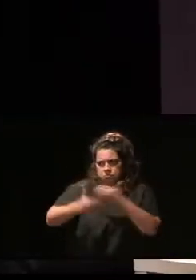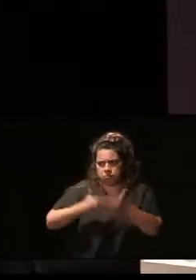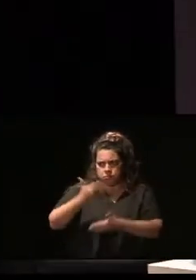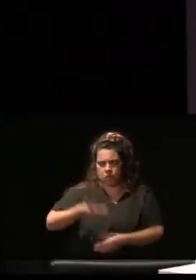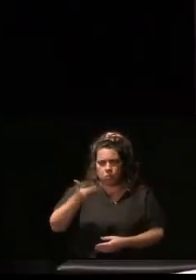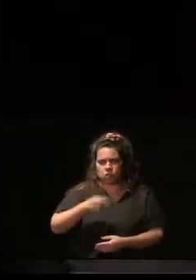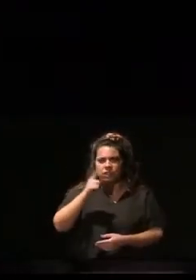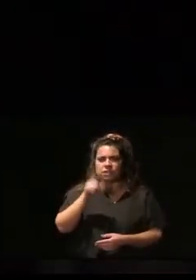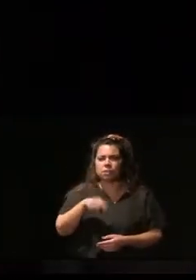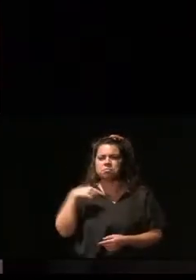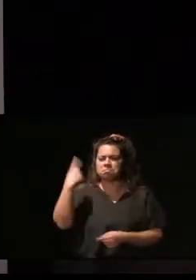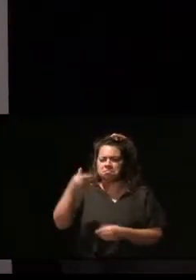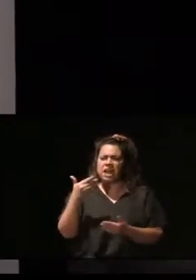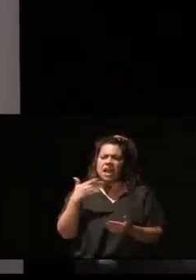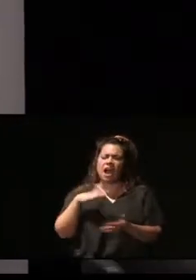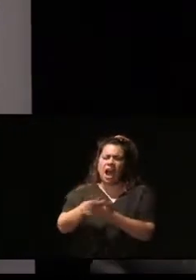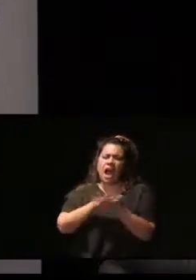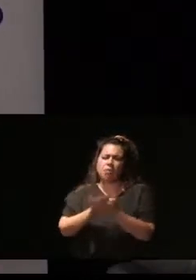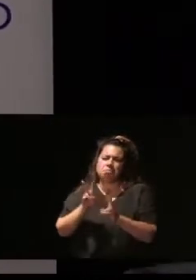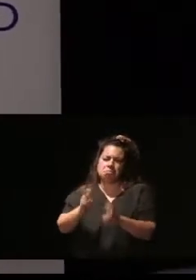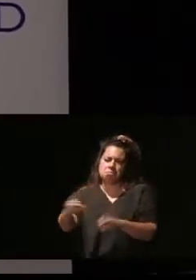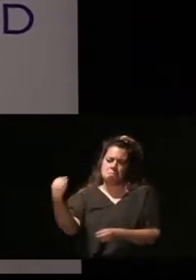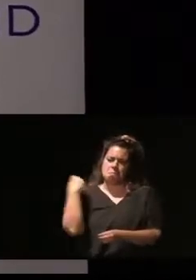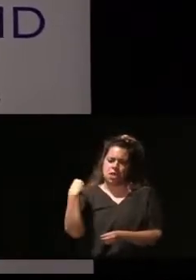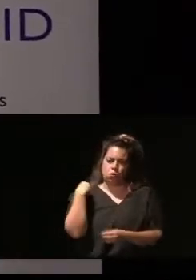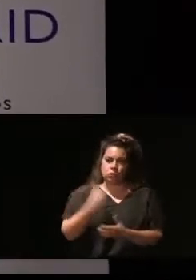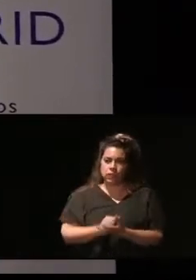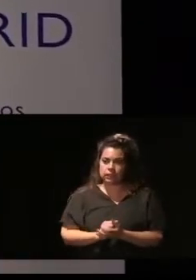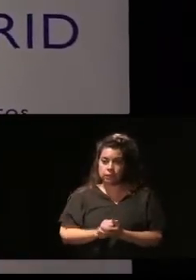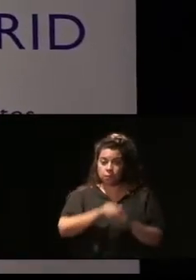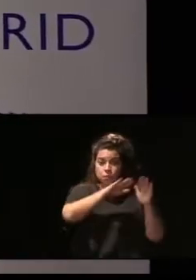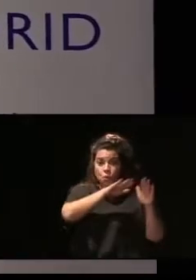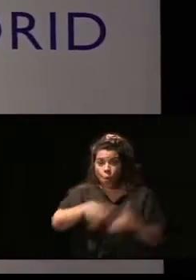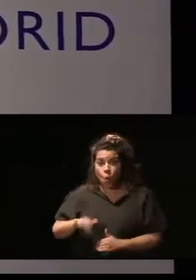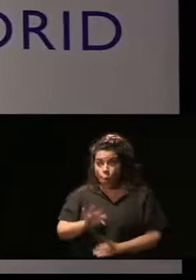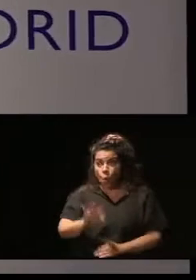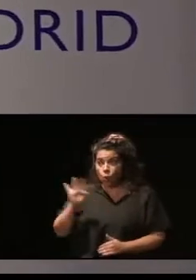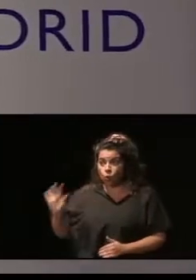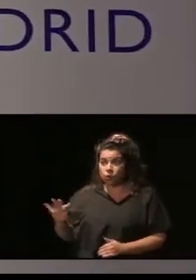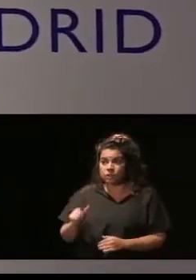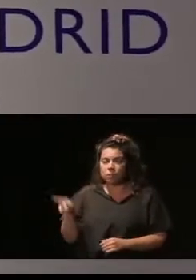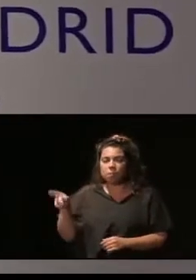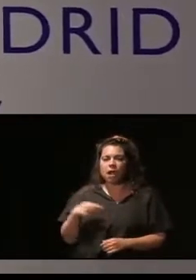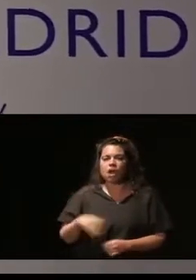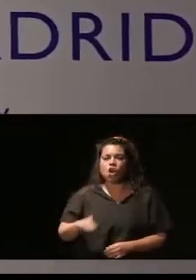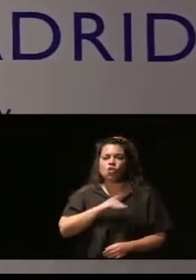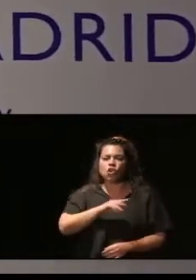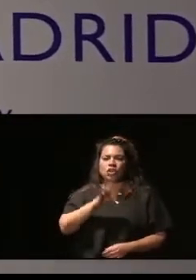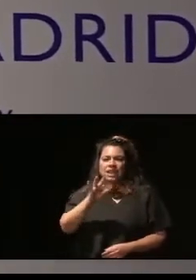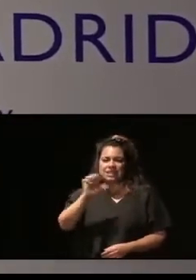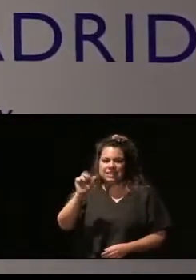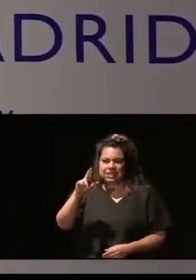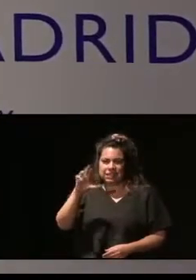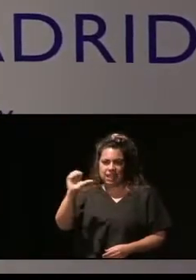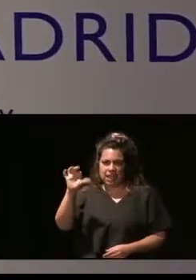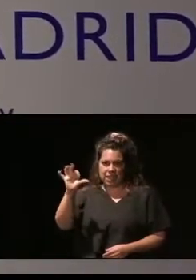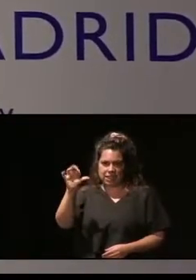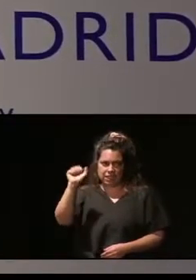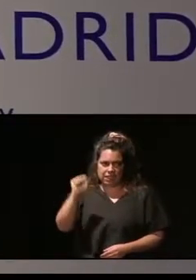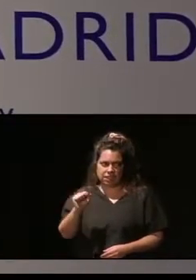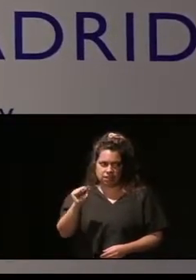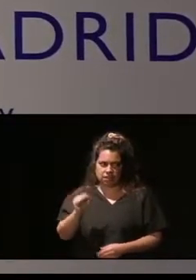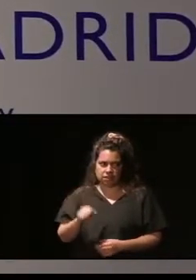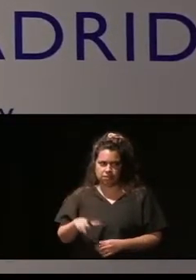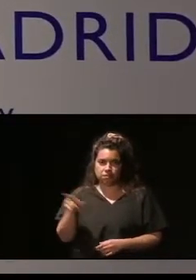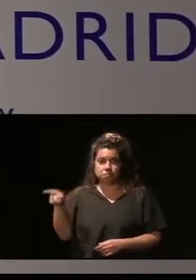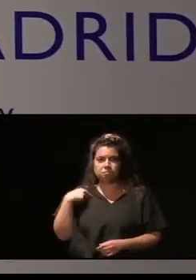tema en el ruego de turnos y preguntas. Y ahora la última ponente es doña Teresa Asso Mansoy. Ella es